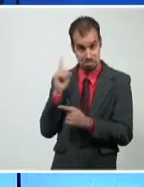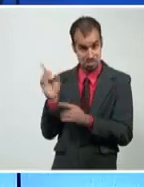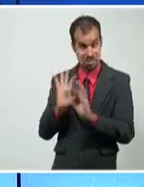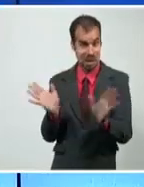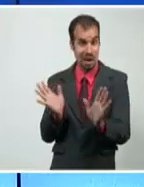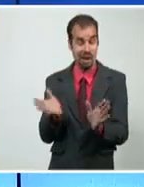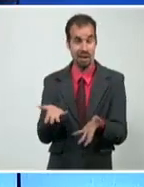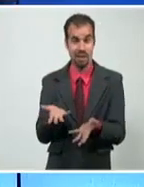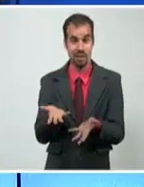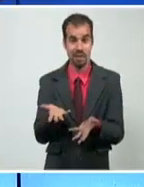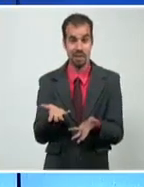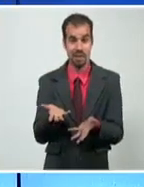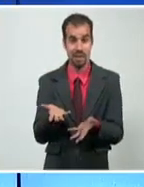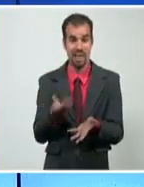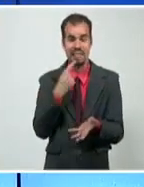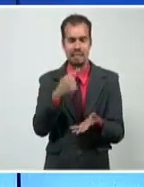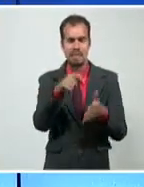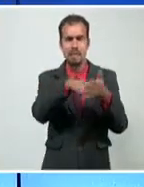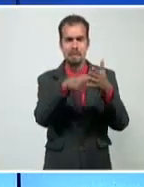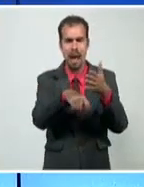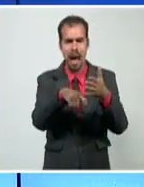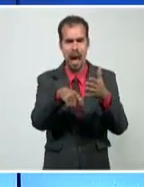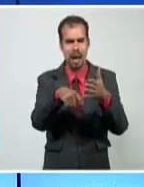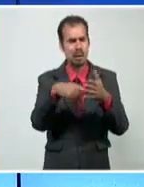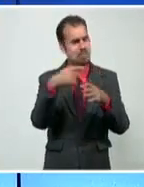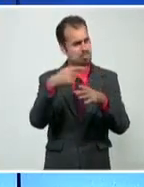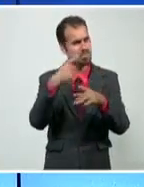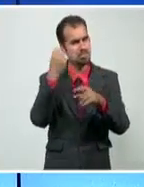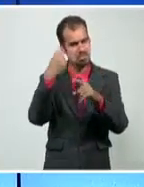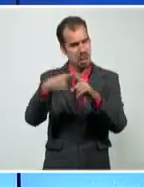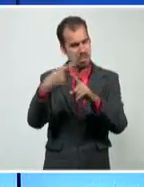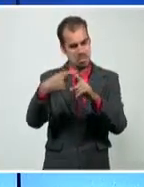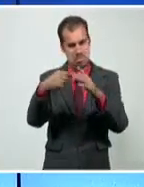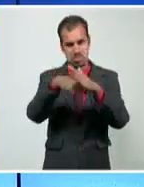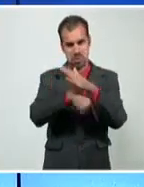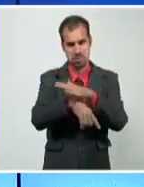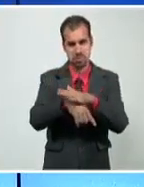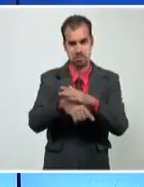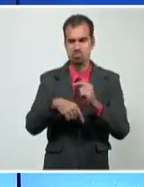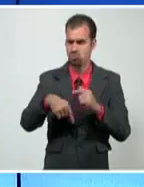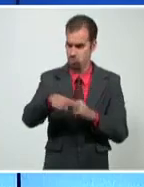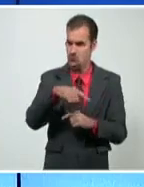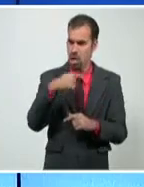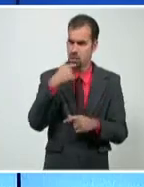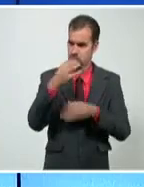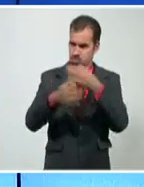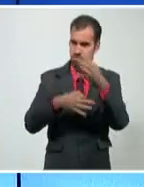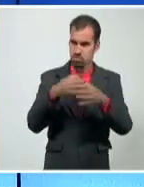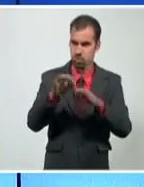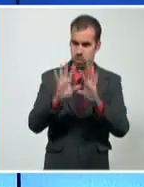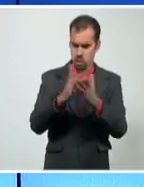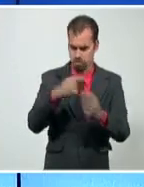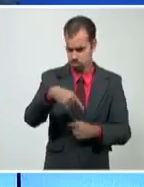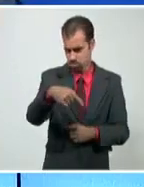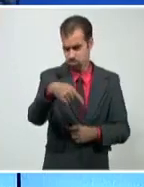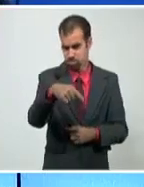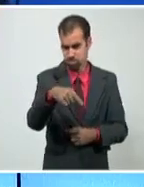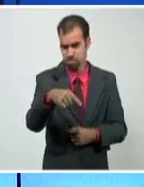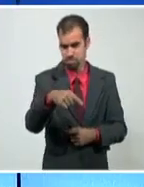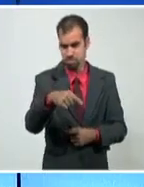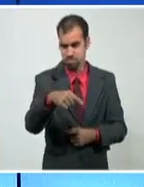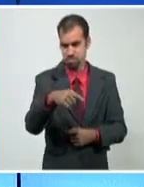y nos hablan de mucho más. De eso vamos a hablar, claro, por supuesto, y va a ser muy pronto, no demoramos.